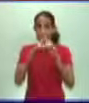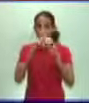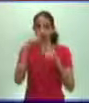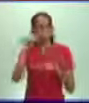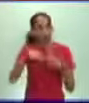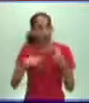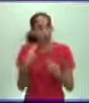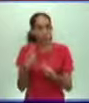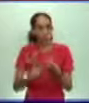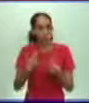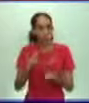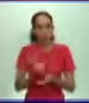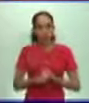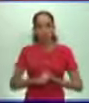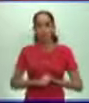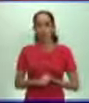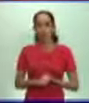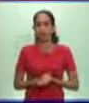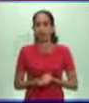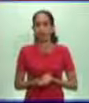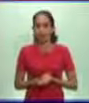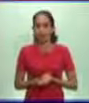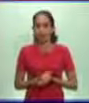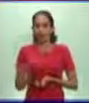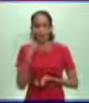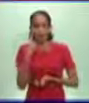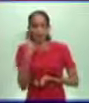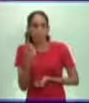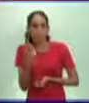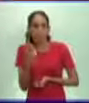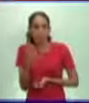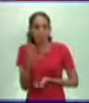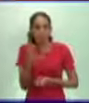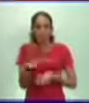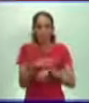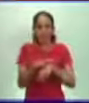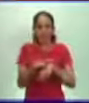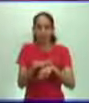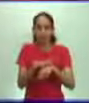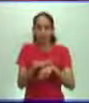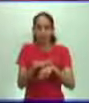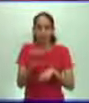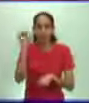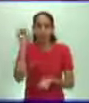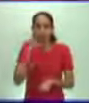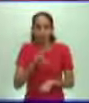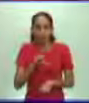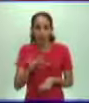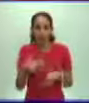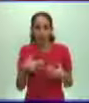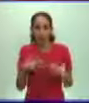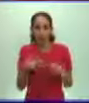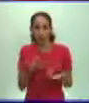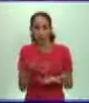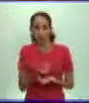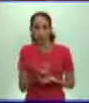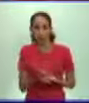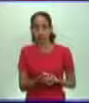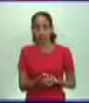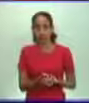documento que tenía como propósito, creemos que el perdón de los pecados, pues va a ser precisamente una de las cuestiones que va a ir